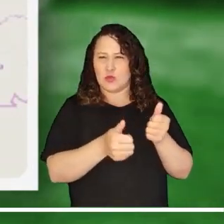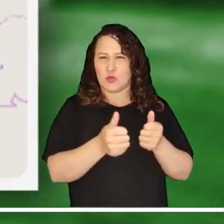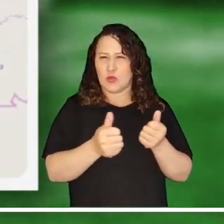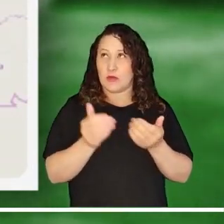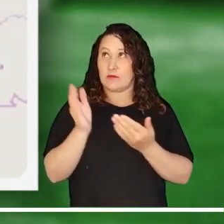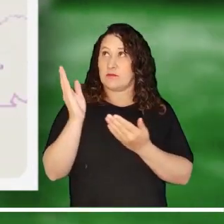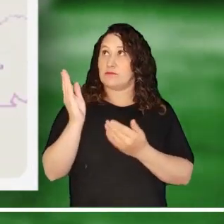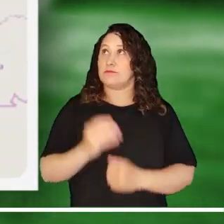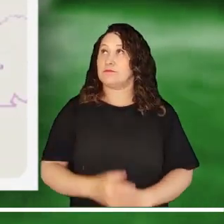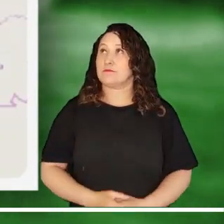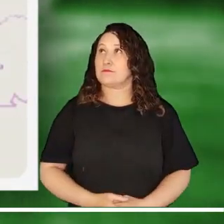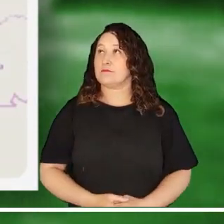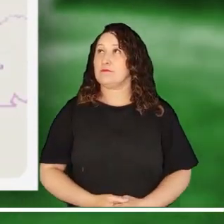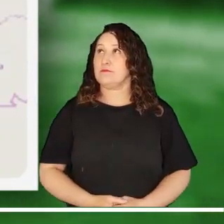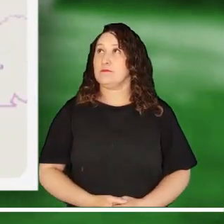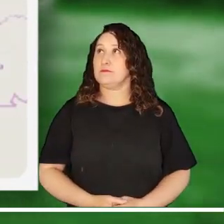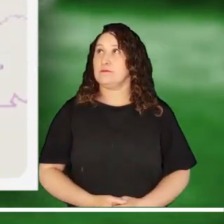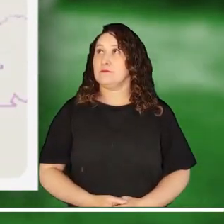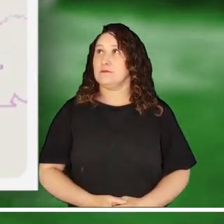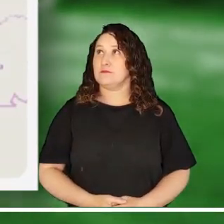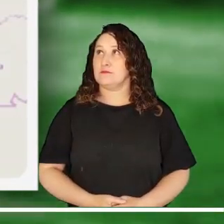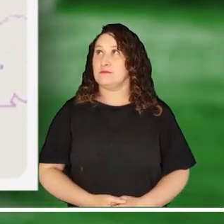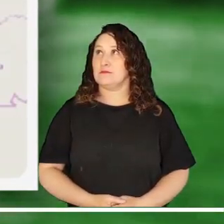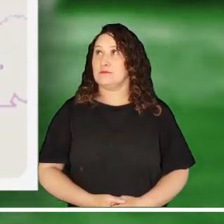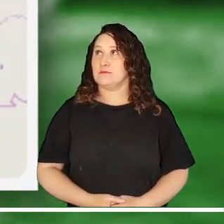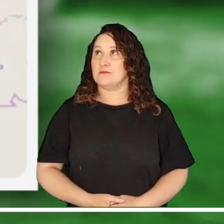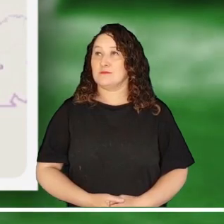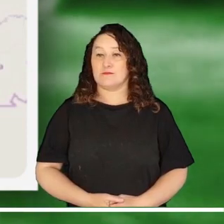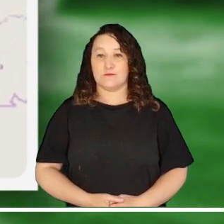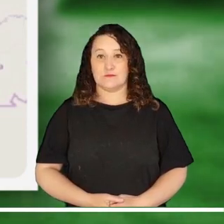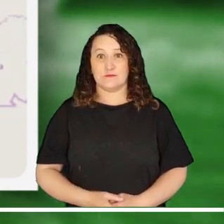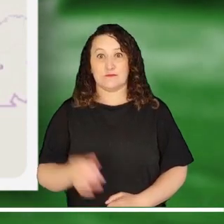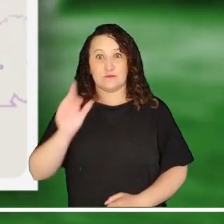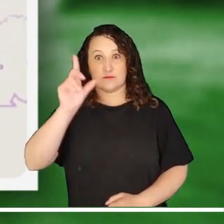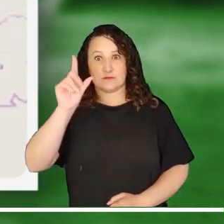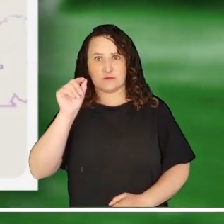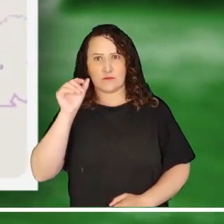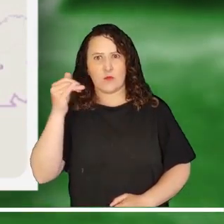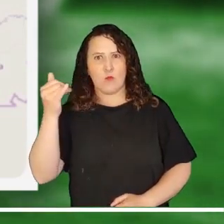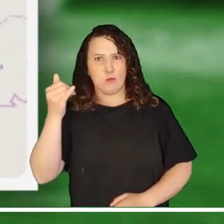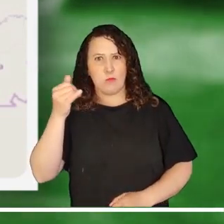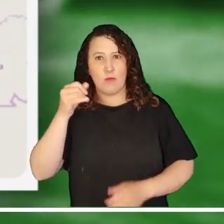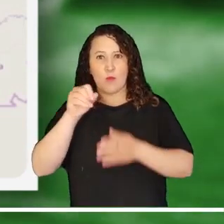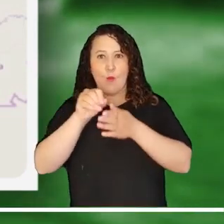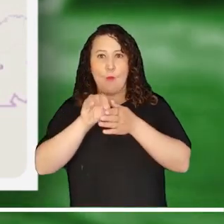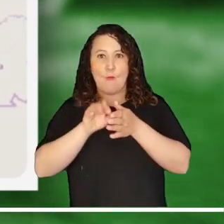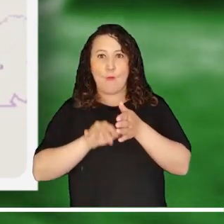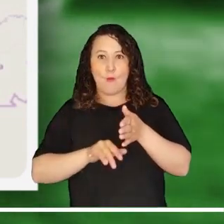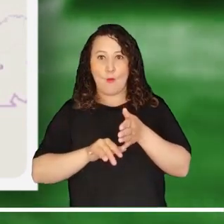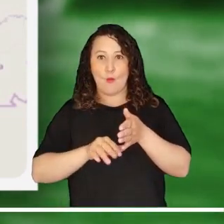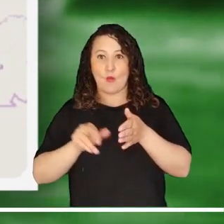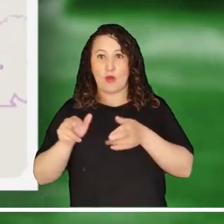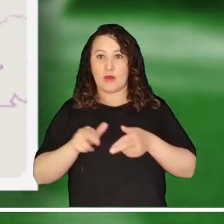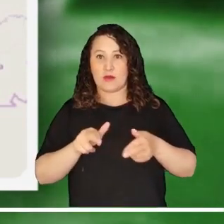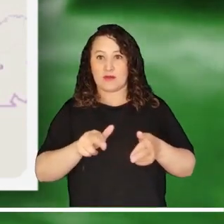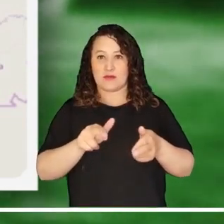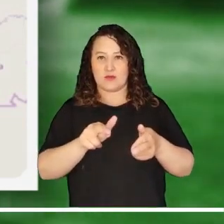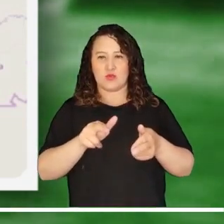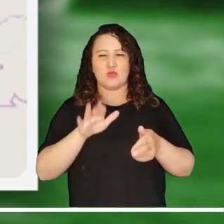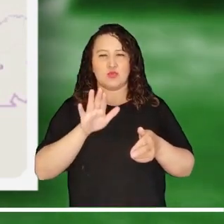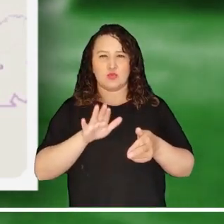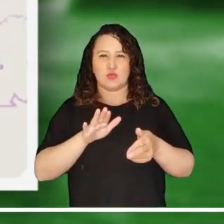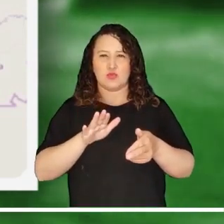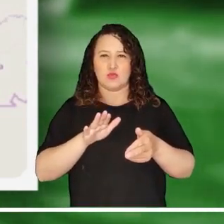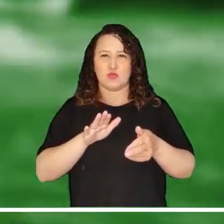afectaciones en varios municipios de Bolívar, Valle del Cauca, Rizaralda, Caldas y Antioquia. En Cesar se reportan